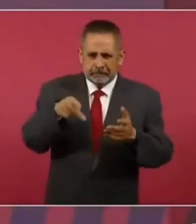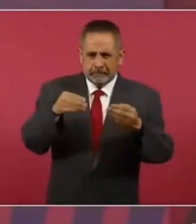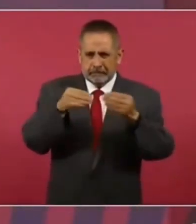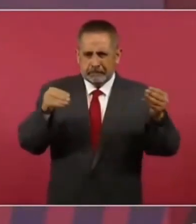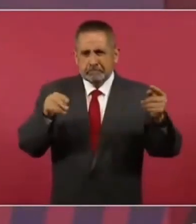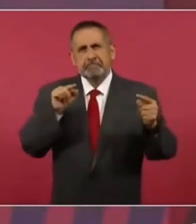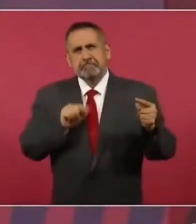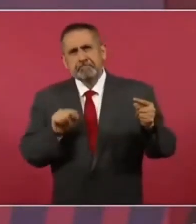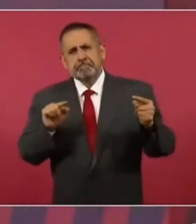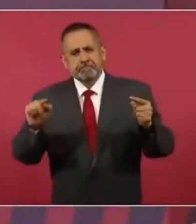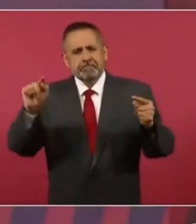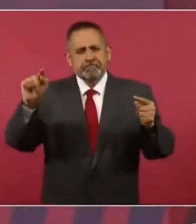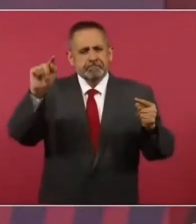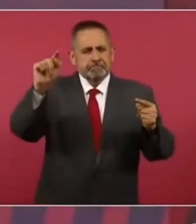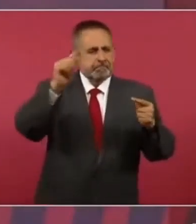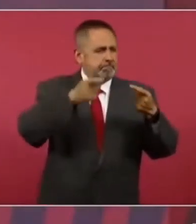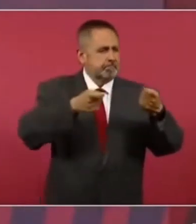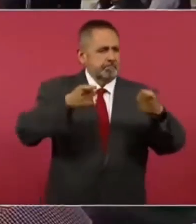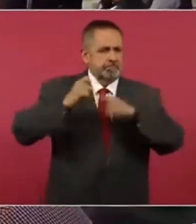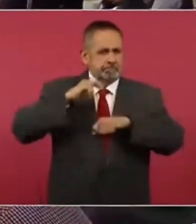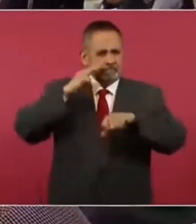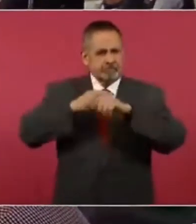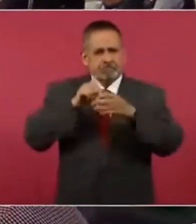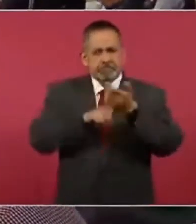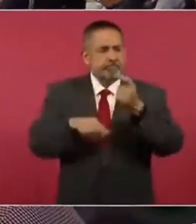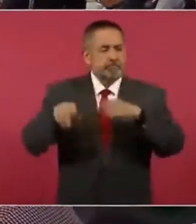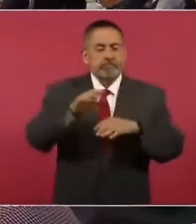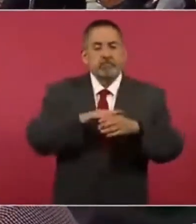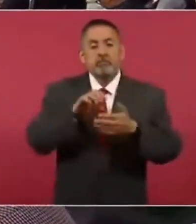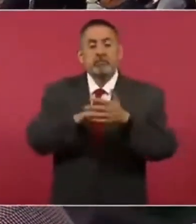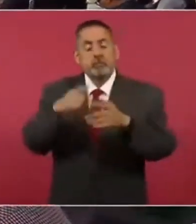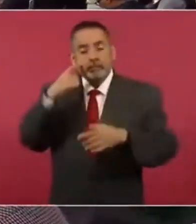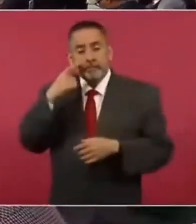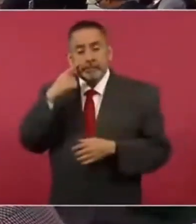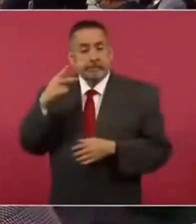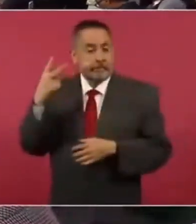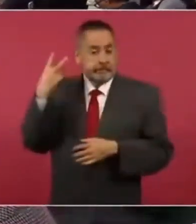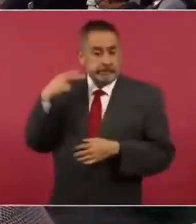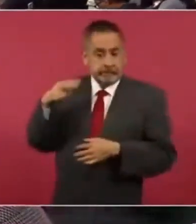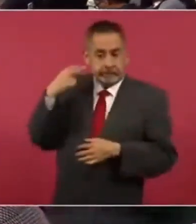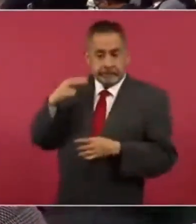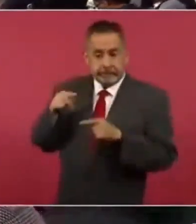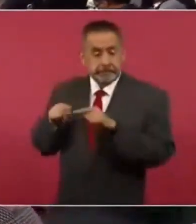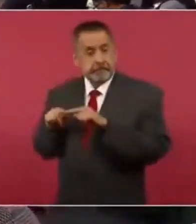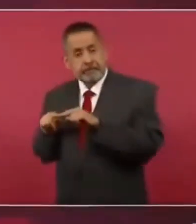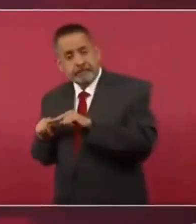de Veracruz hacia